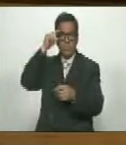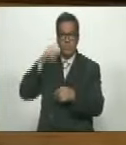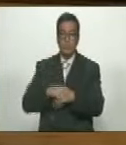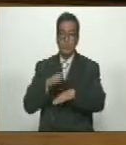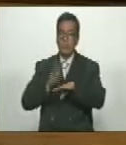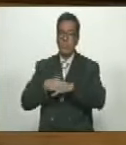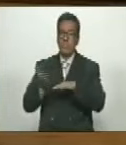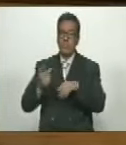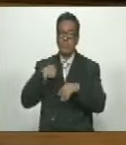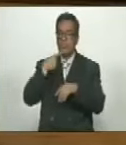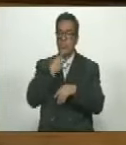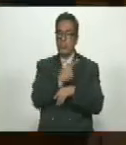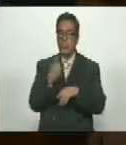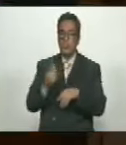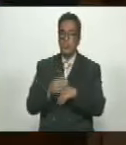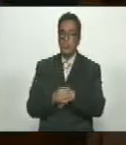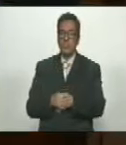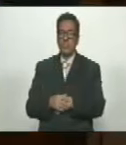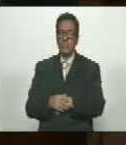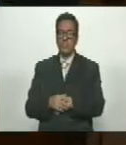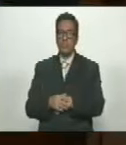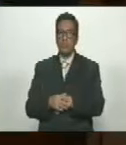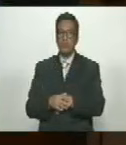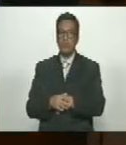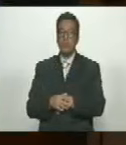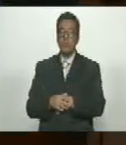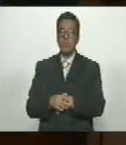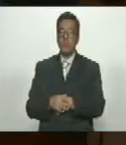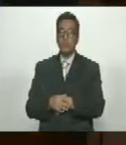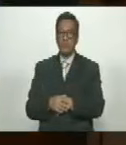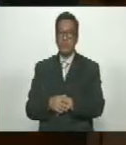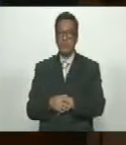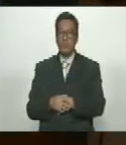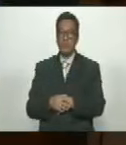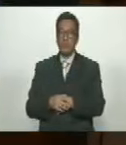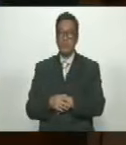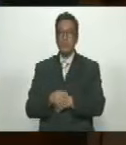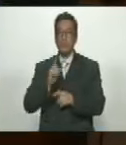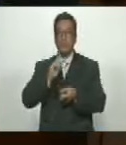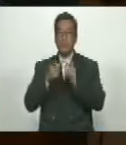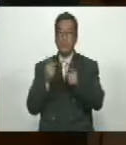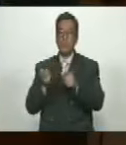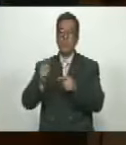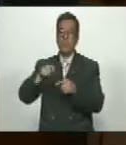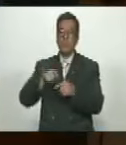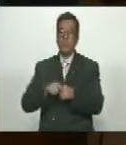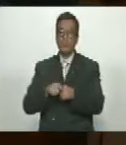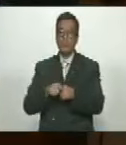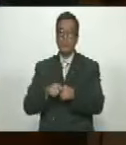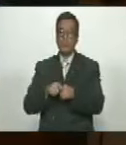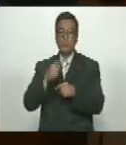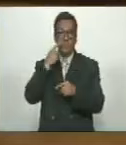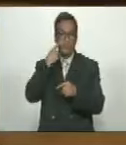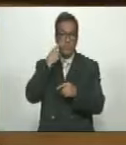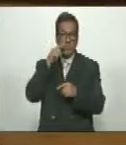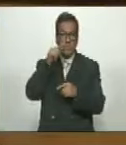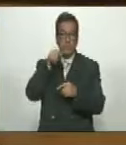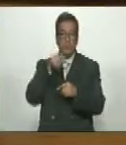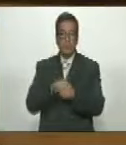porque digan lo que ustedes digan en cuestión de meses se va a notar